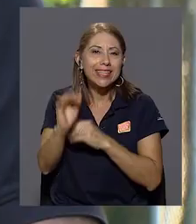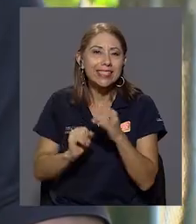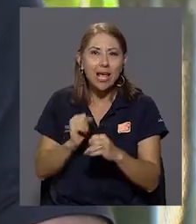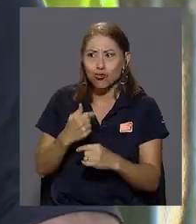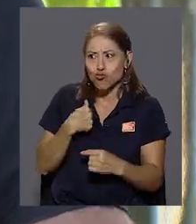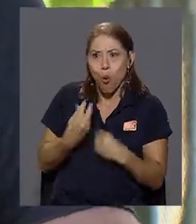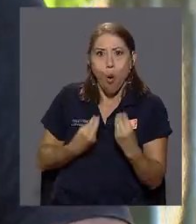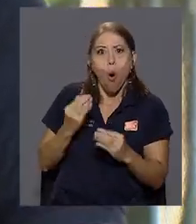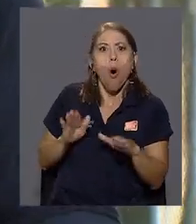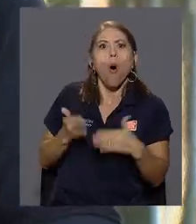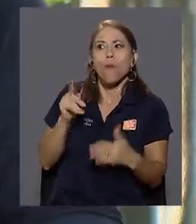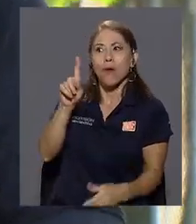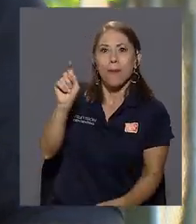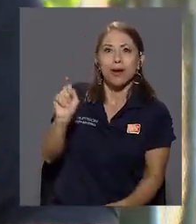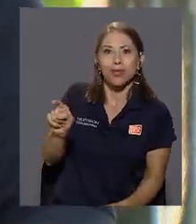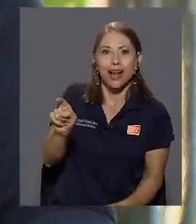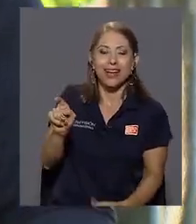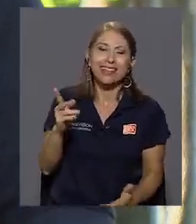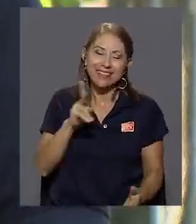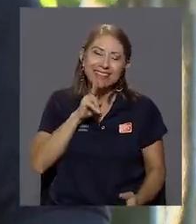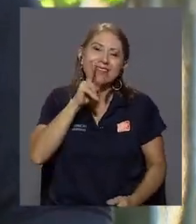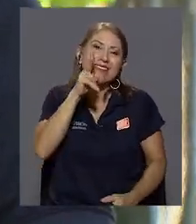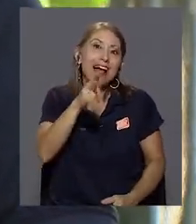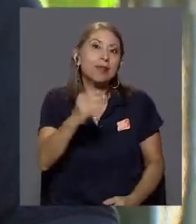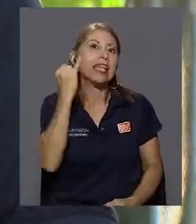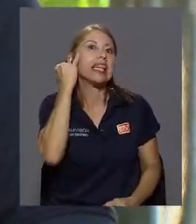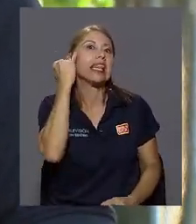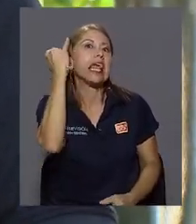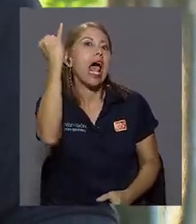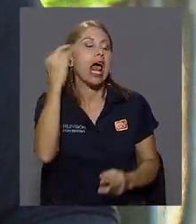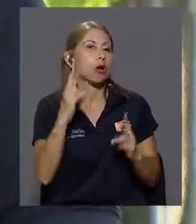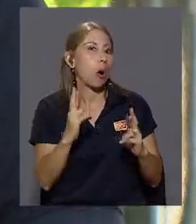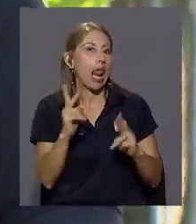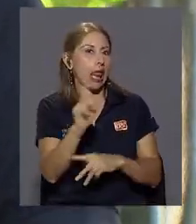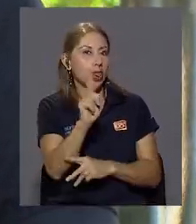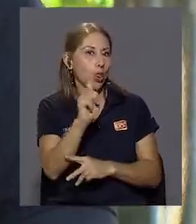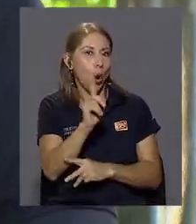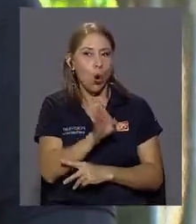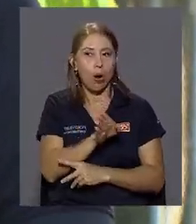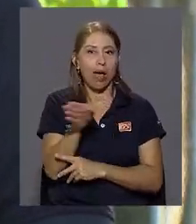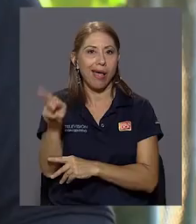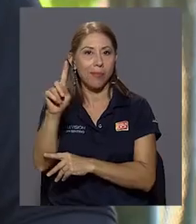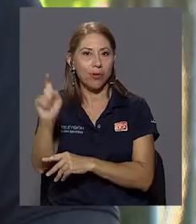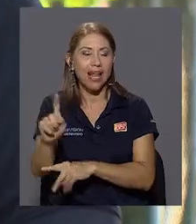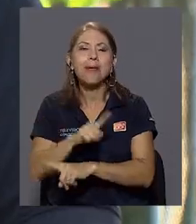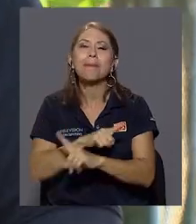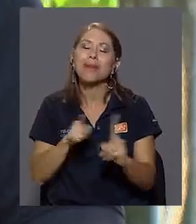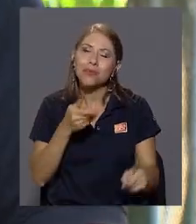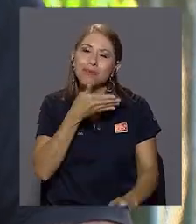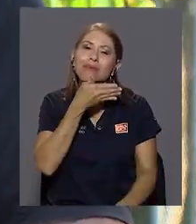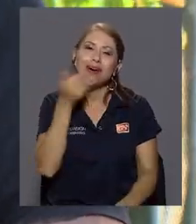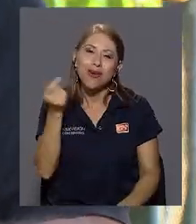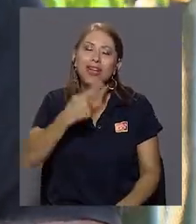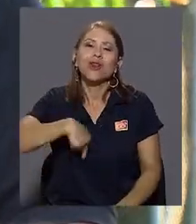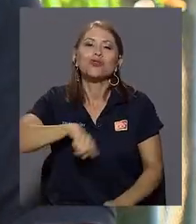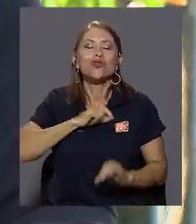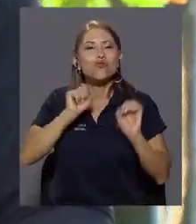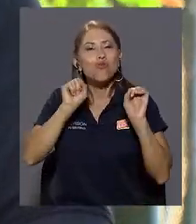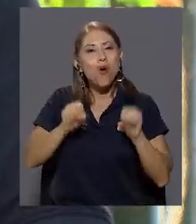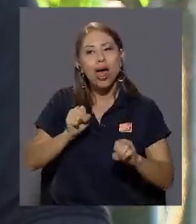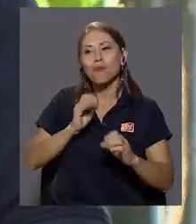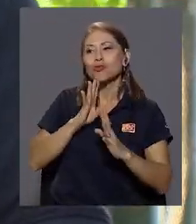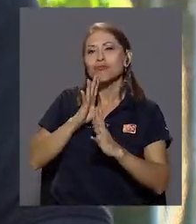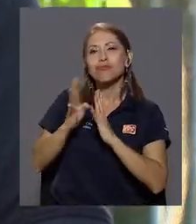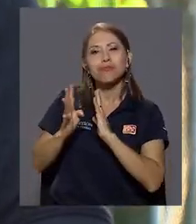o sea, no debería, en lo ideal, tal vez no debería ser así, pero sí definitivamente es lo mejor que tengamos esa